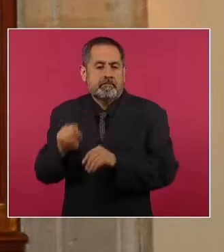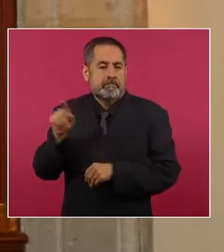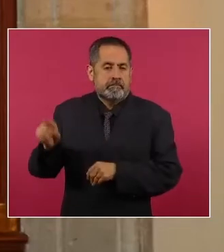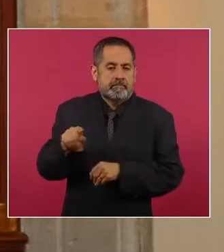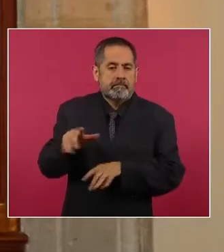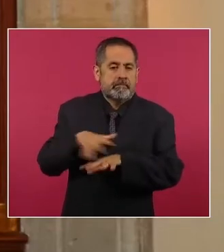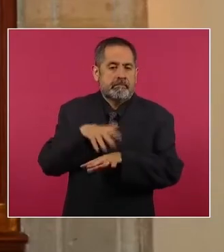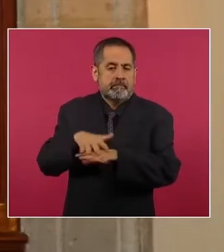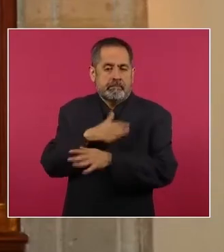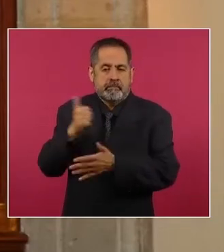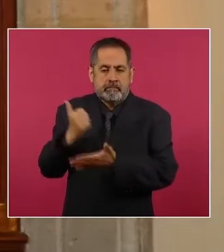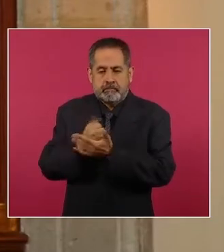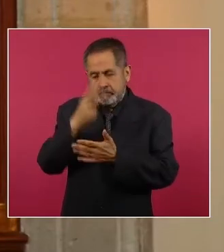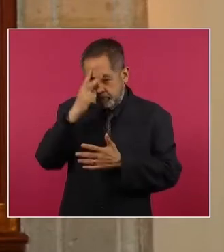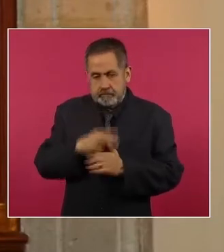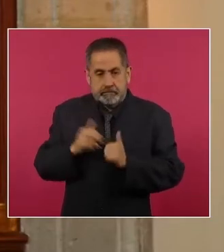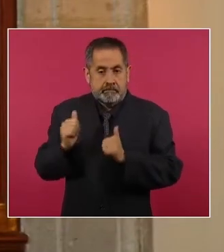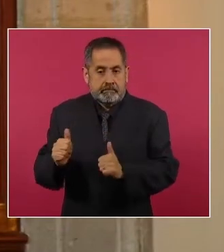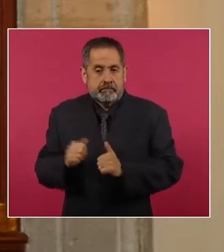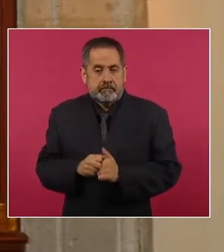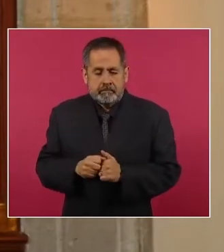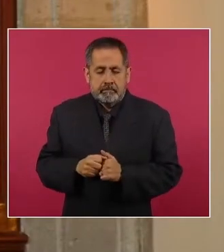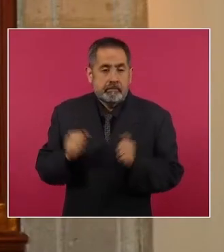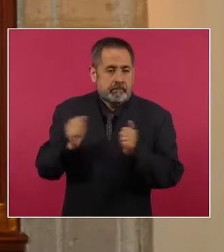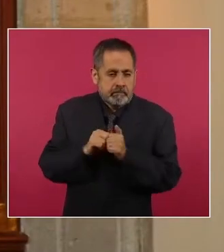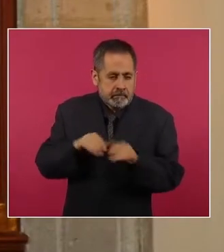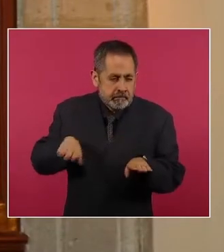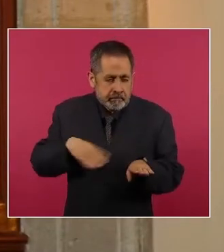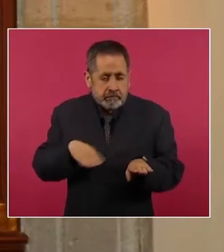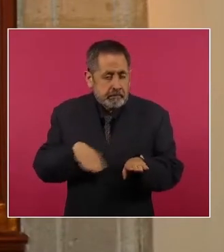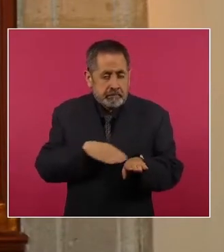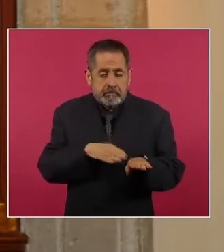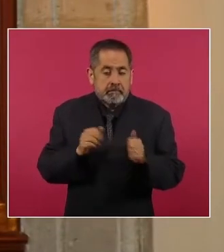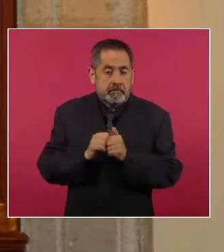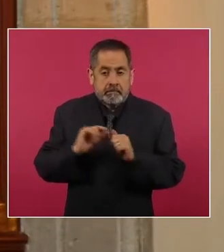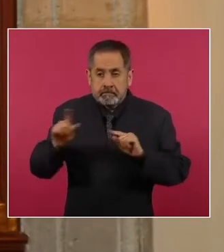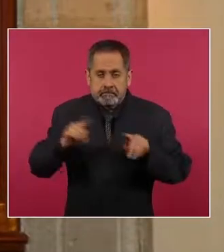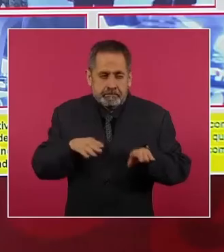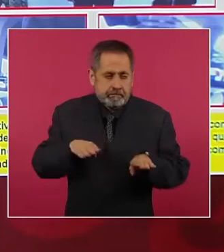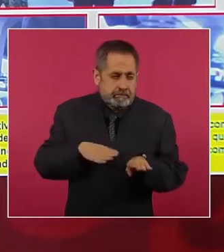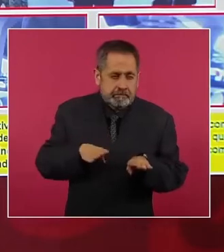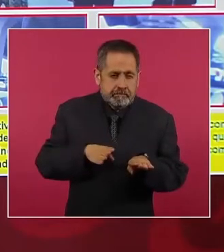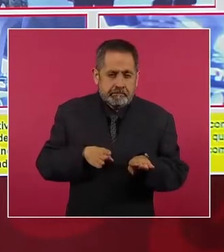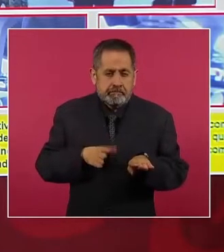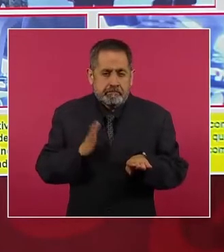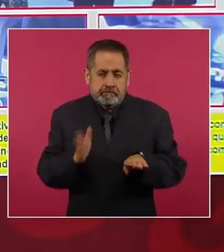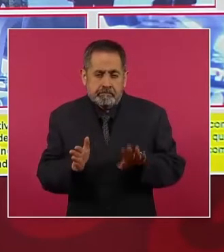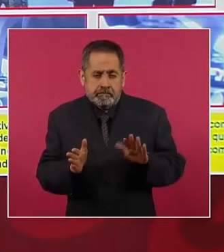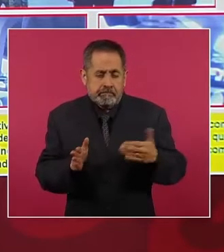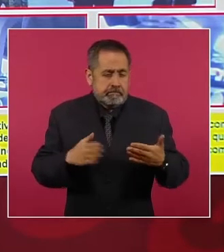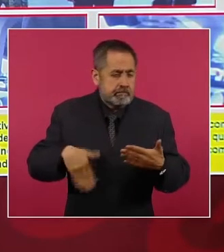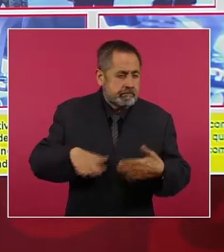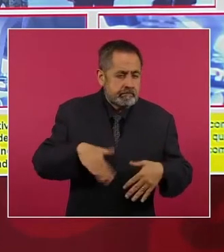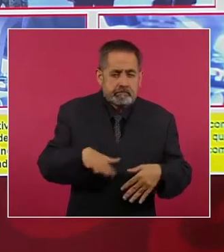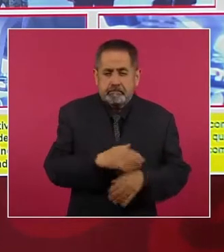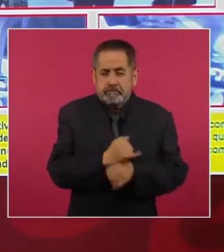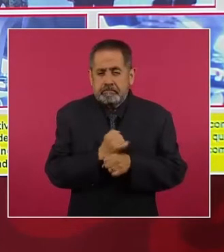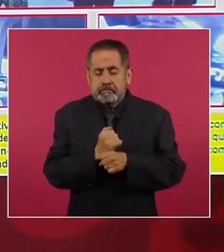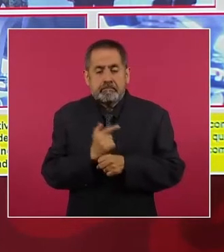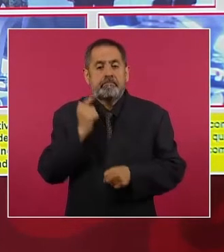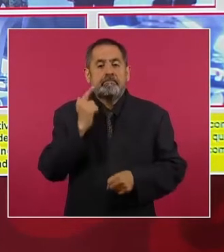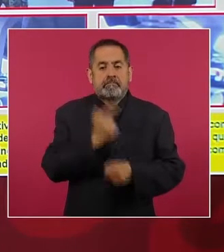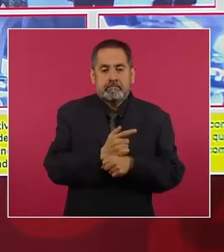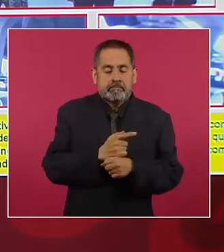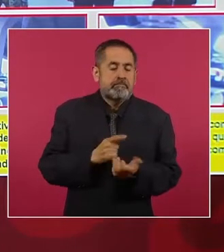operativo continuo, en coordinación con las autoridades. Se hicieron diferentes indagatorias, actos de